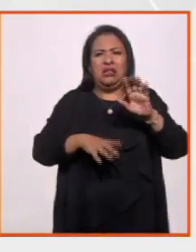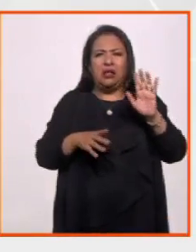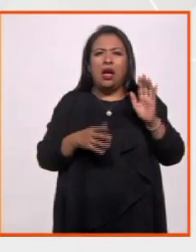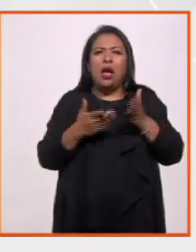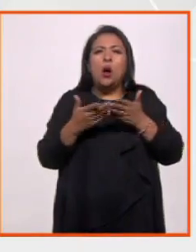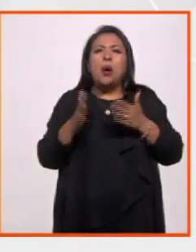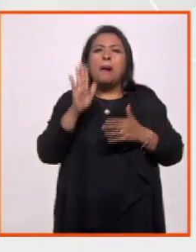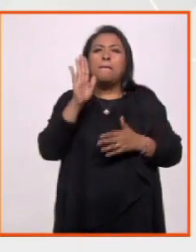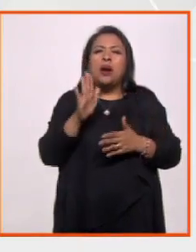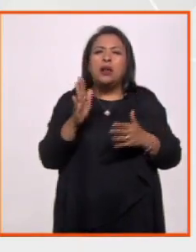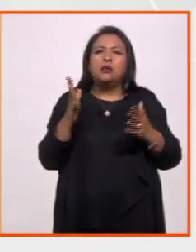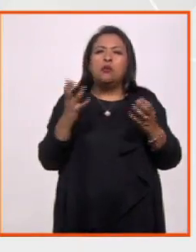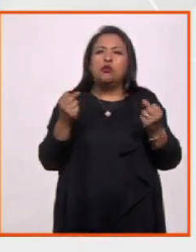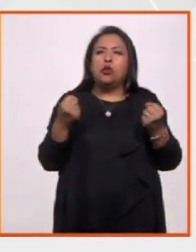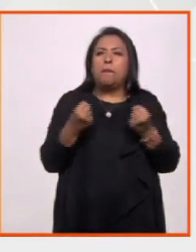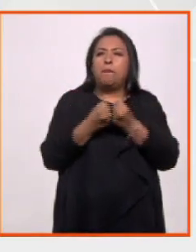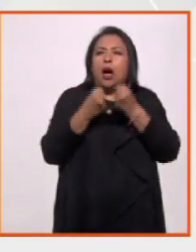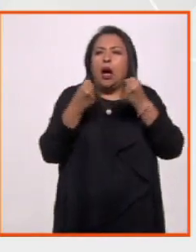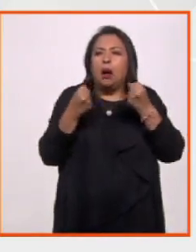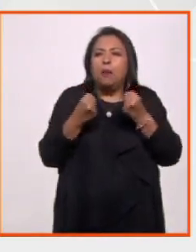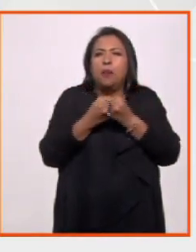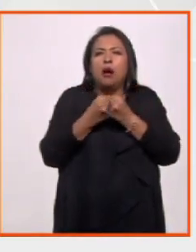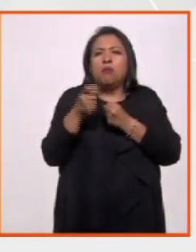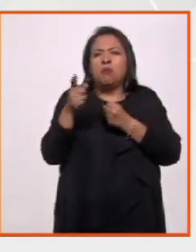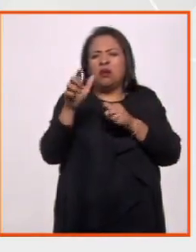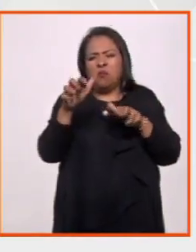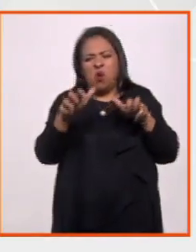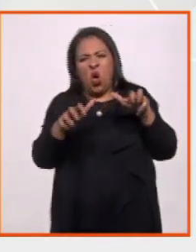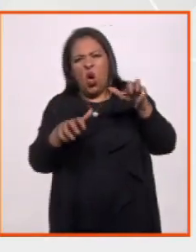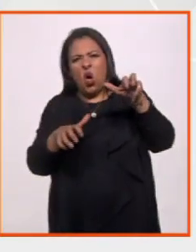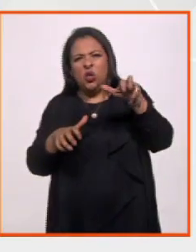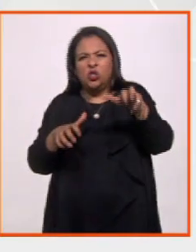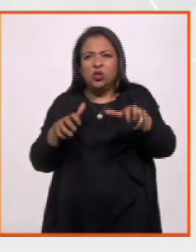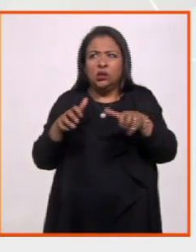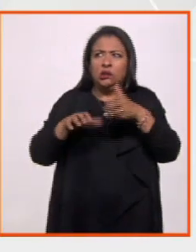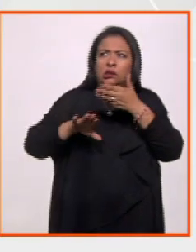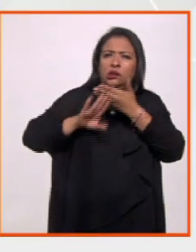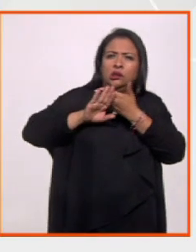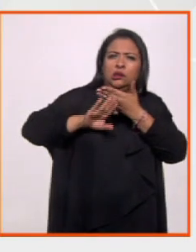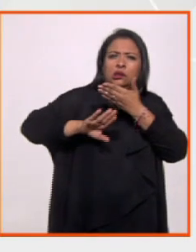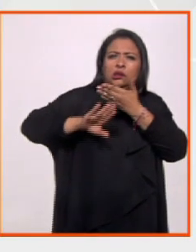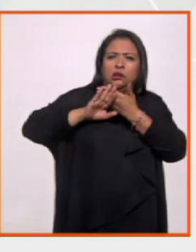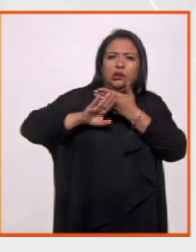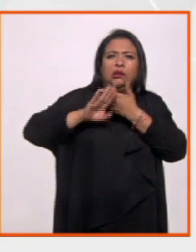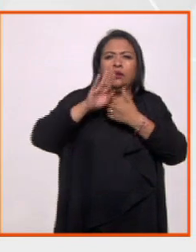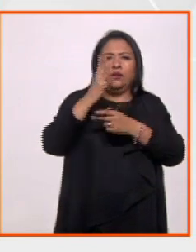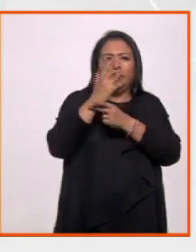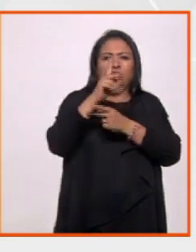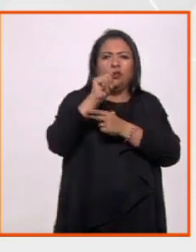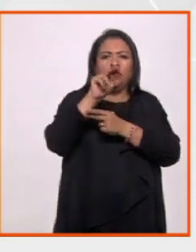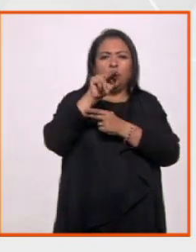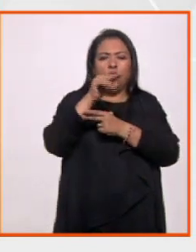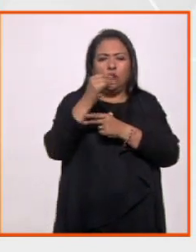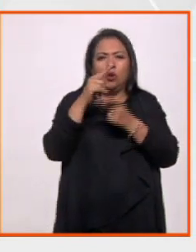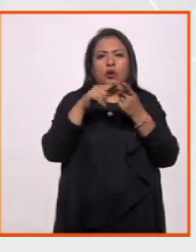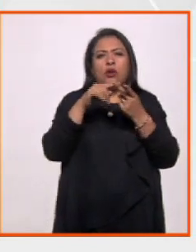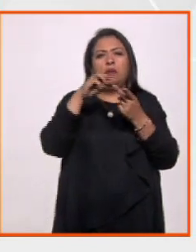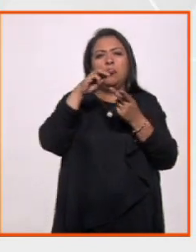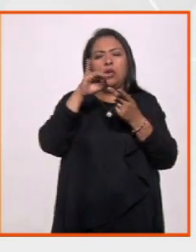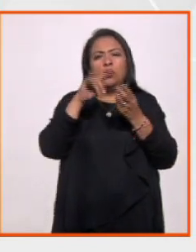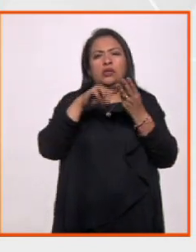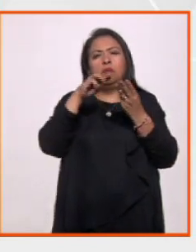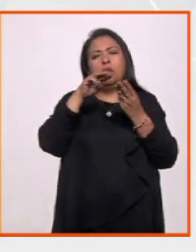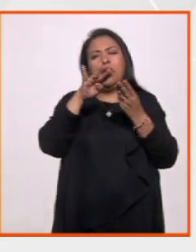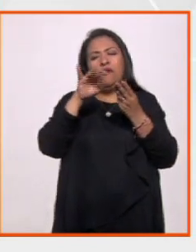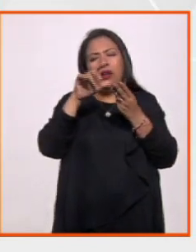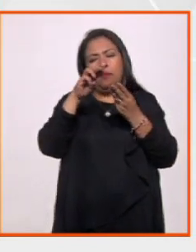confrontación con esos monstruos amenazantes de los que hablan Tony Negri, May Luis Pratt, Mabel